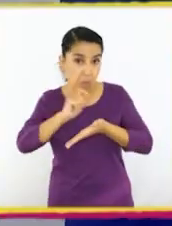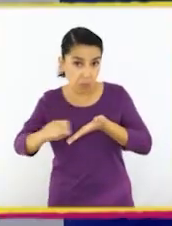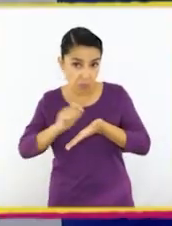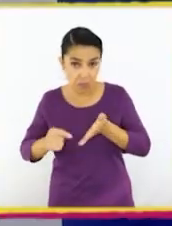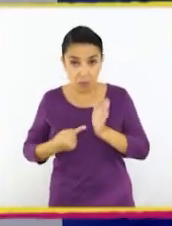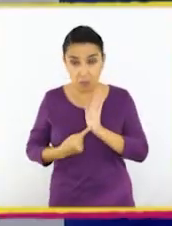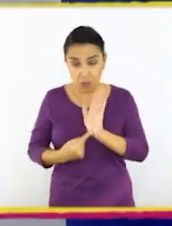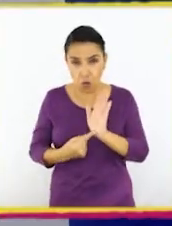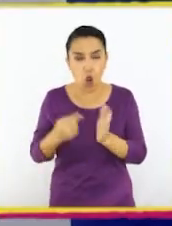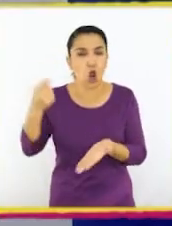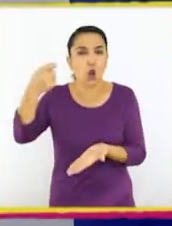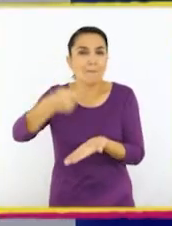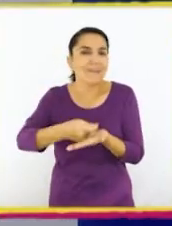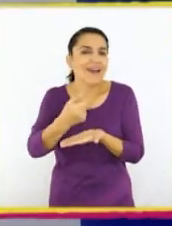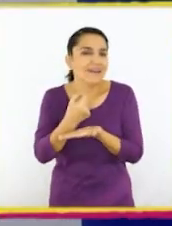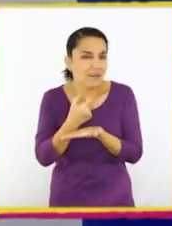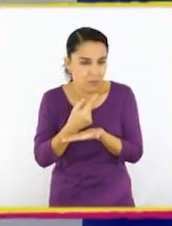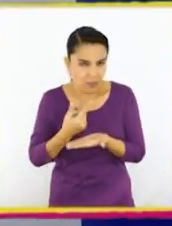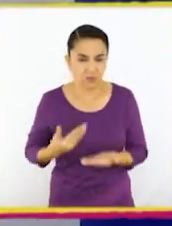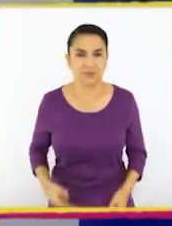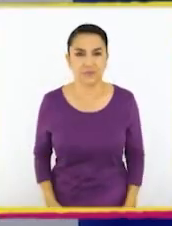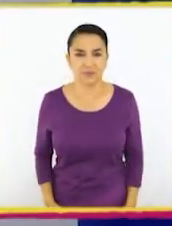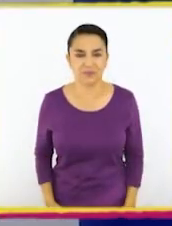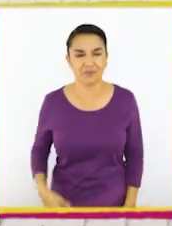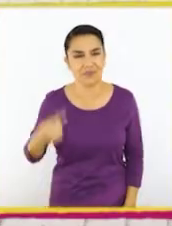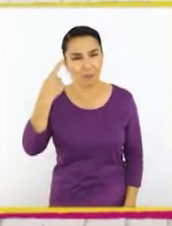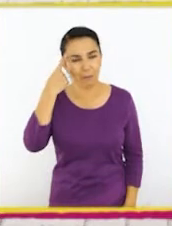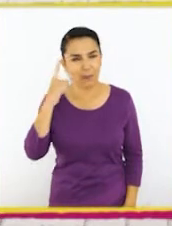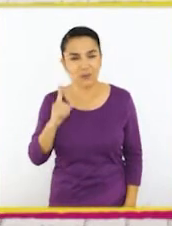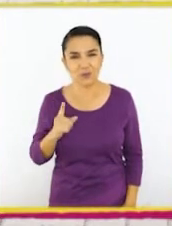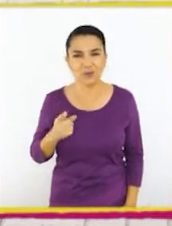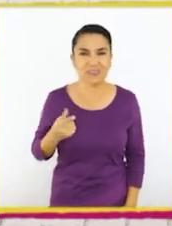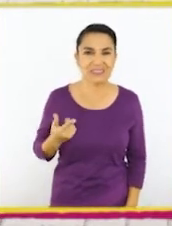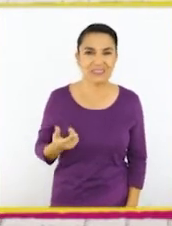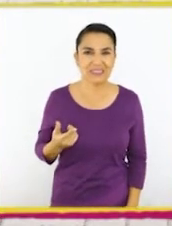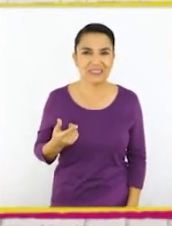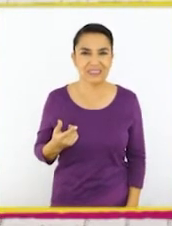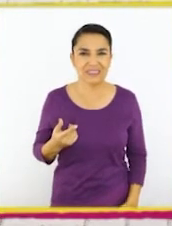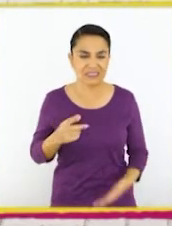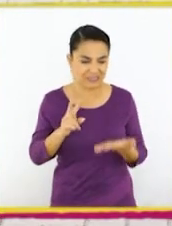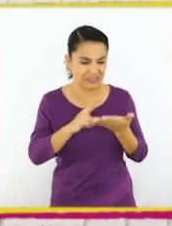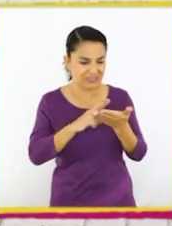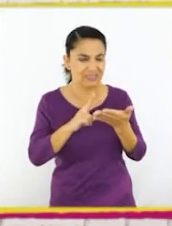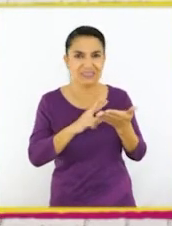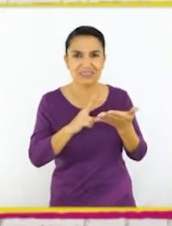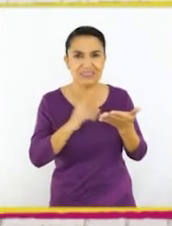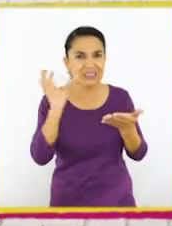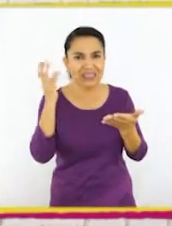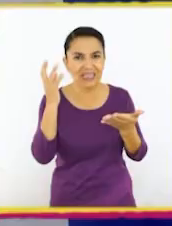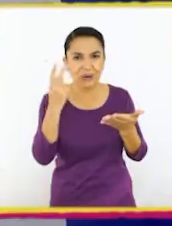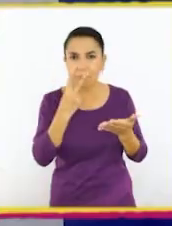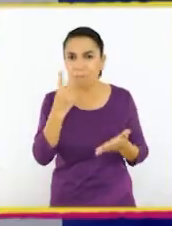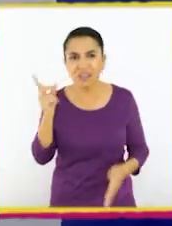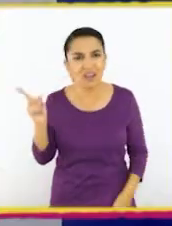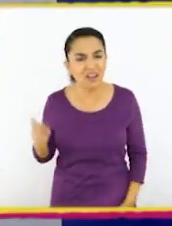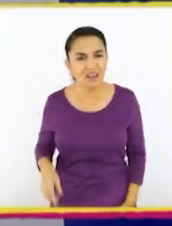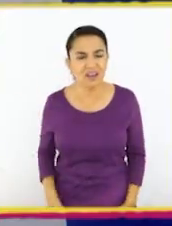para comprar un remedio. Pero no lo logré entender, miren.